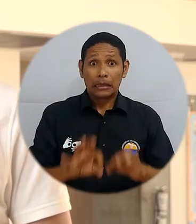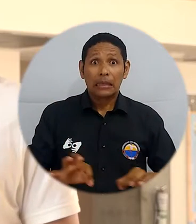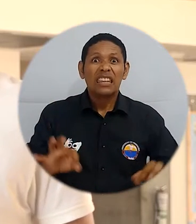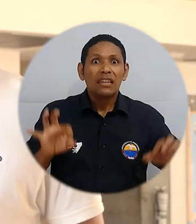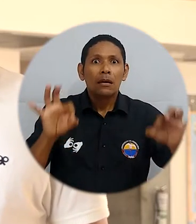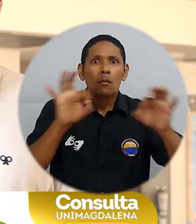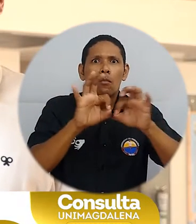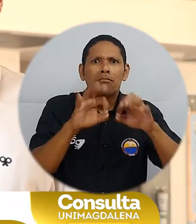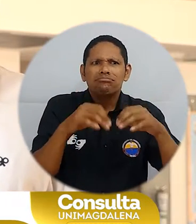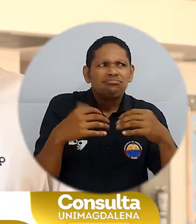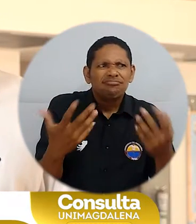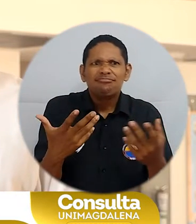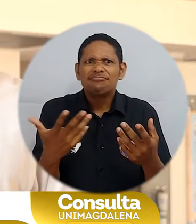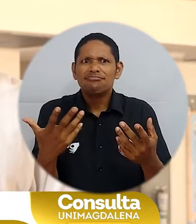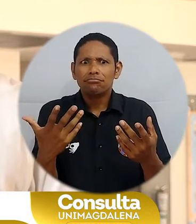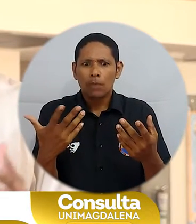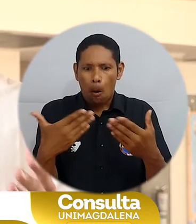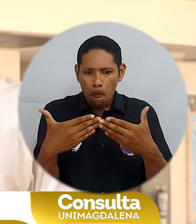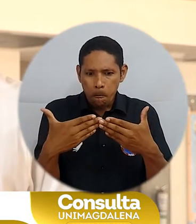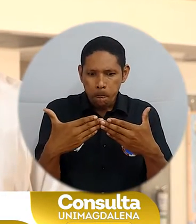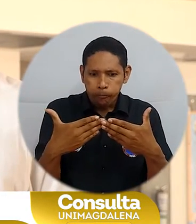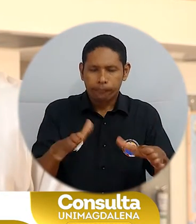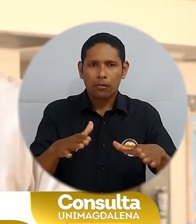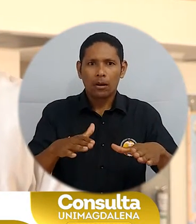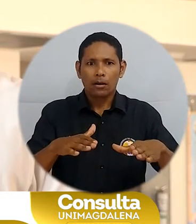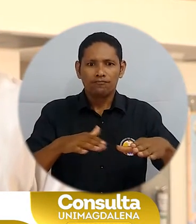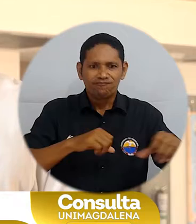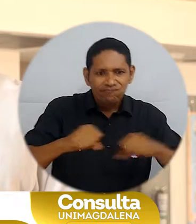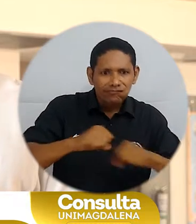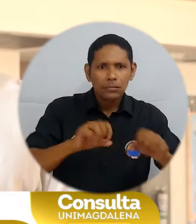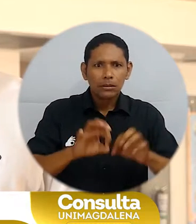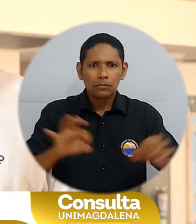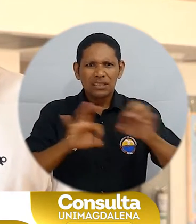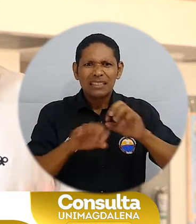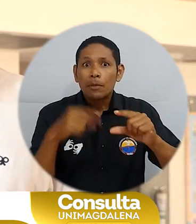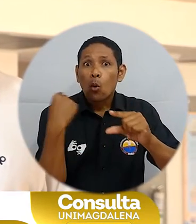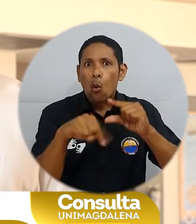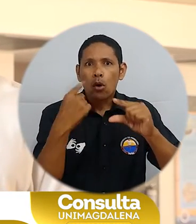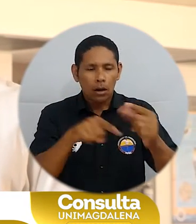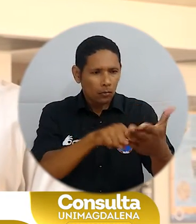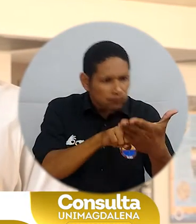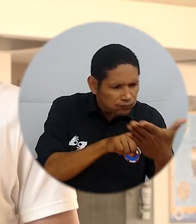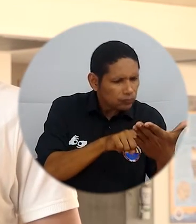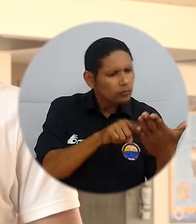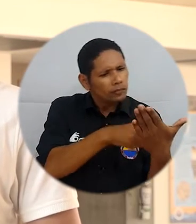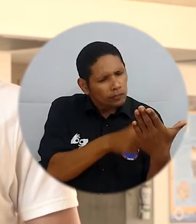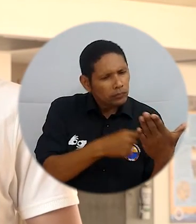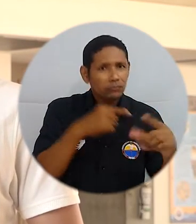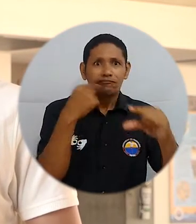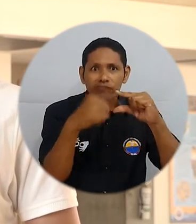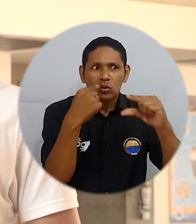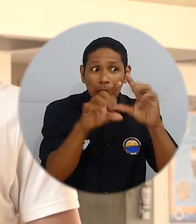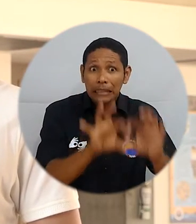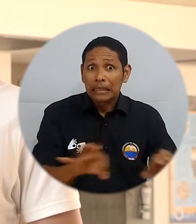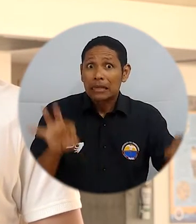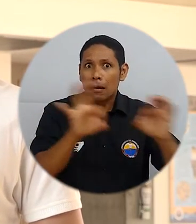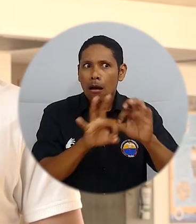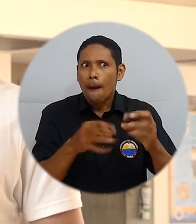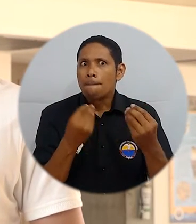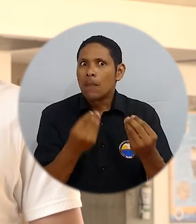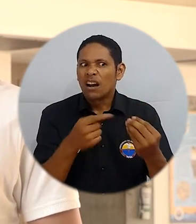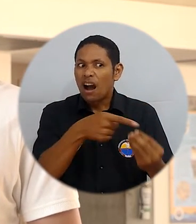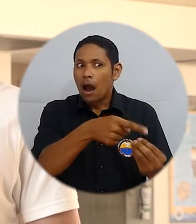La importancia de la utilización de la activación de la constante revisión del correo electrónico